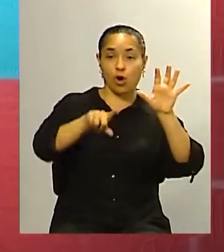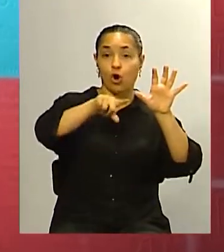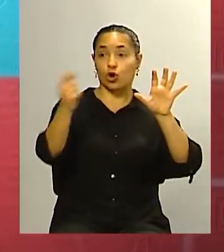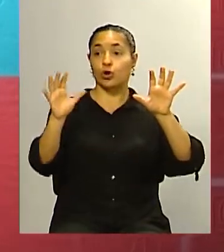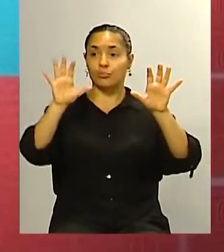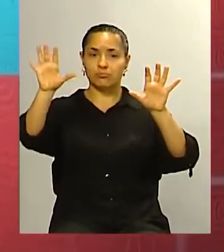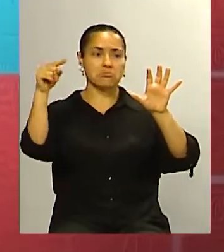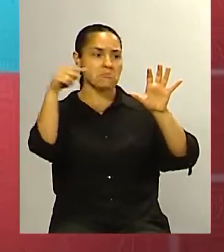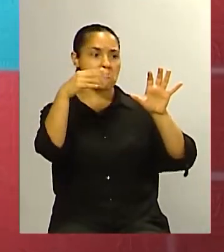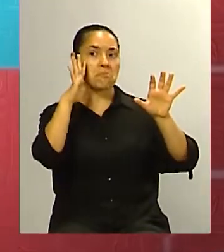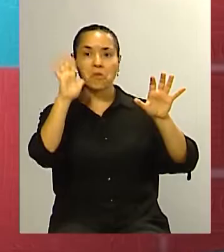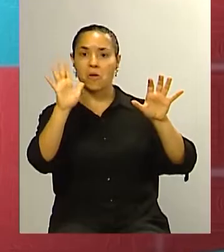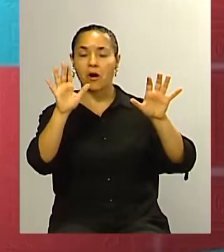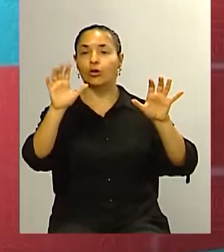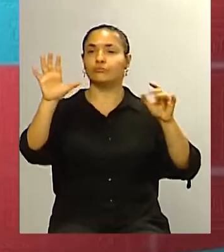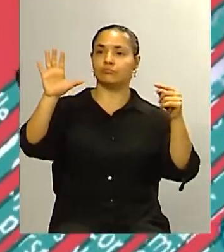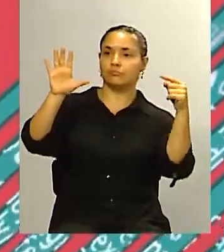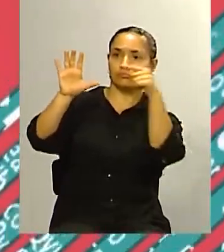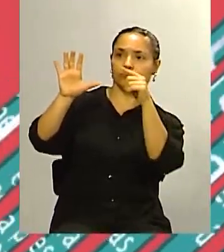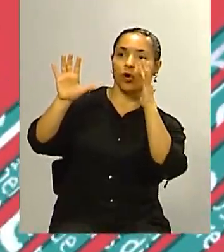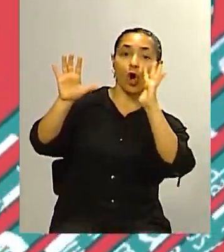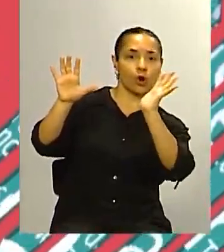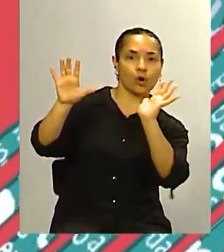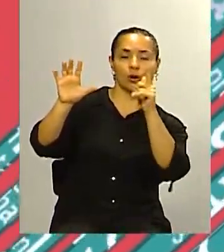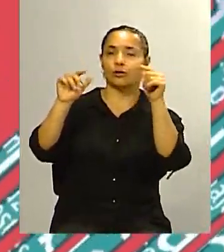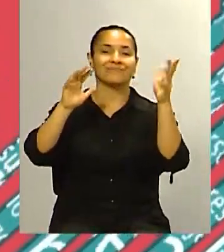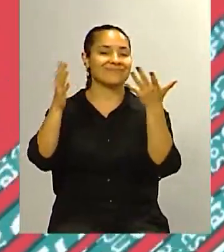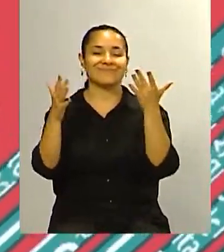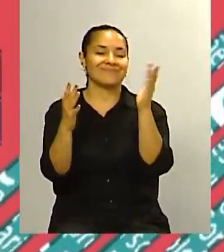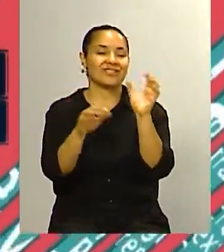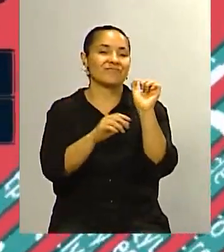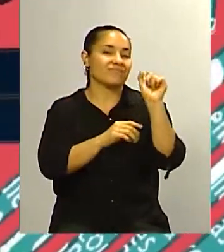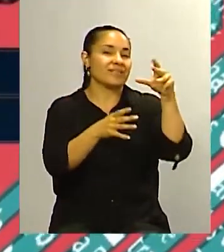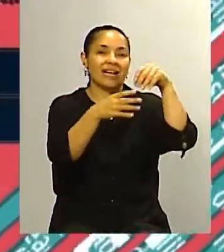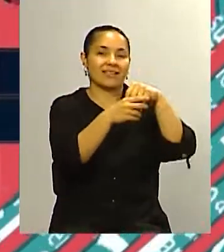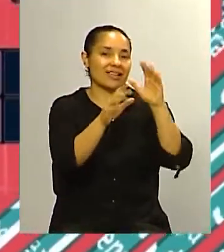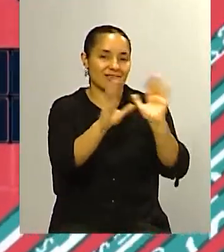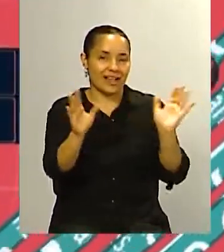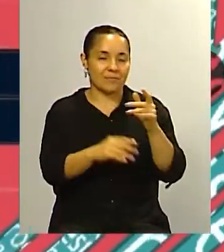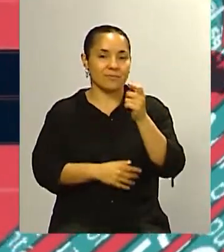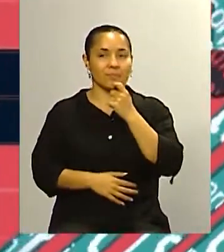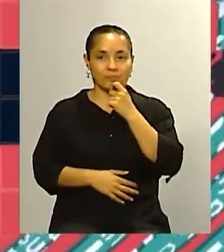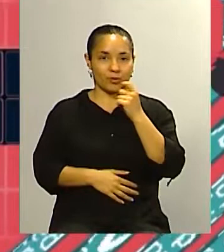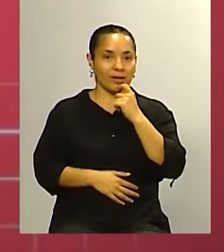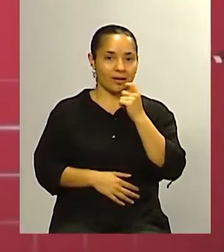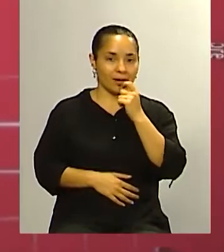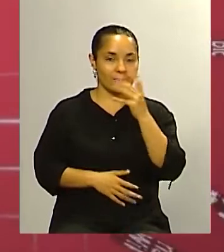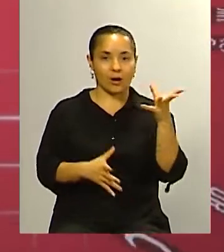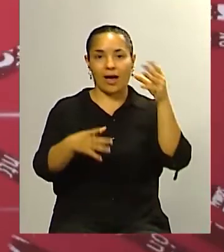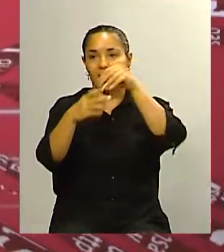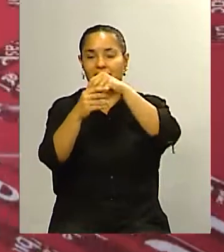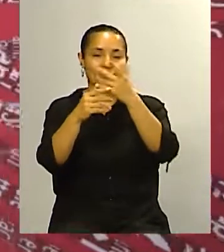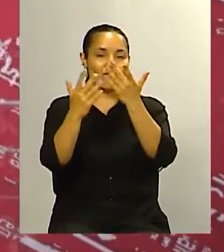de esa figura en otras partes del país donde obviamente no han pisado fuerte por decirlo de alguna manera